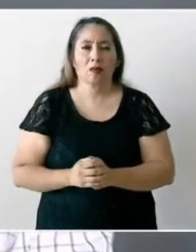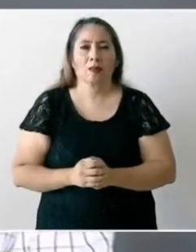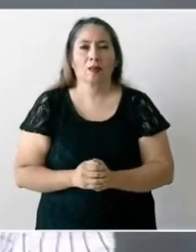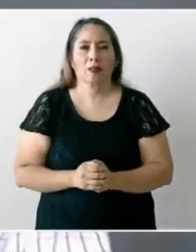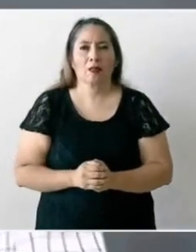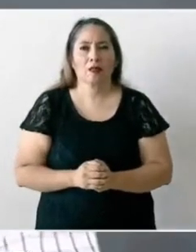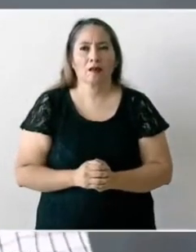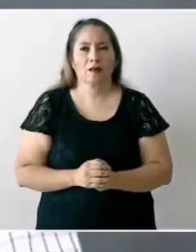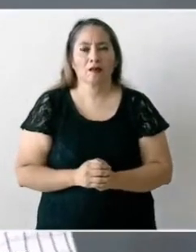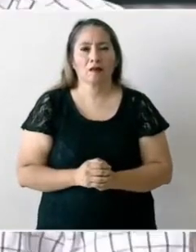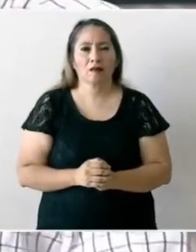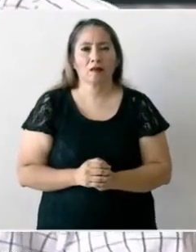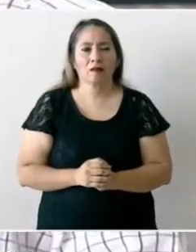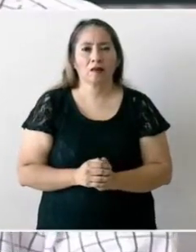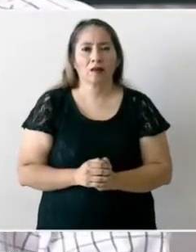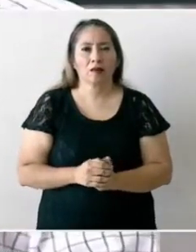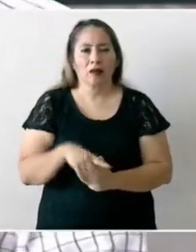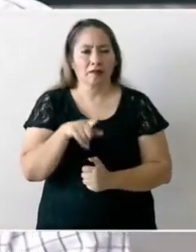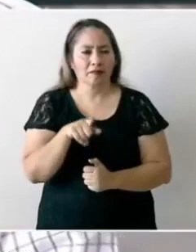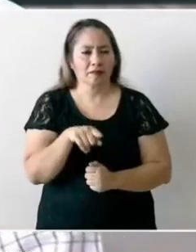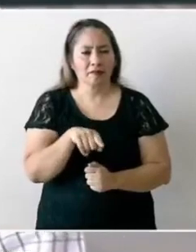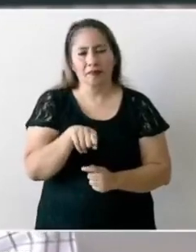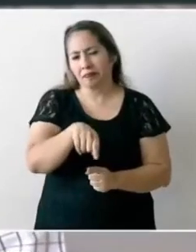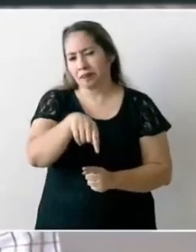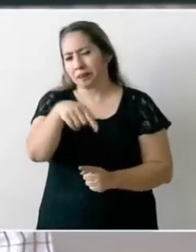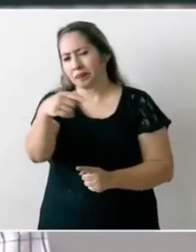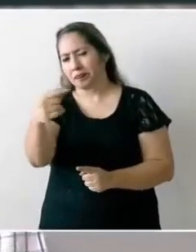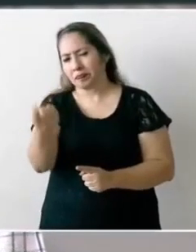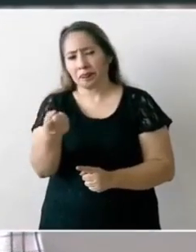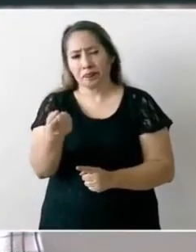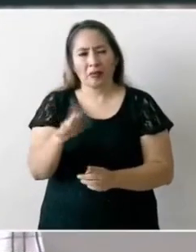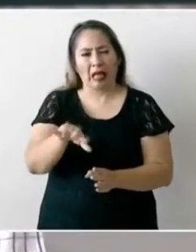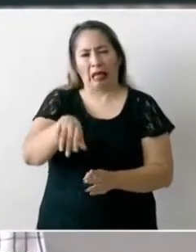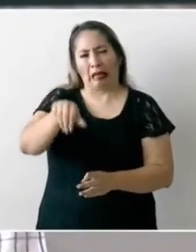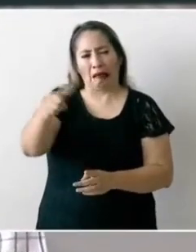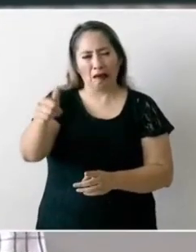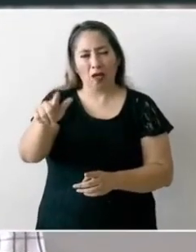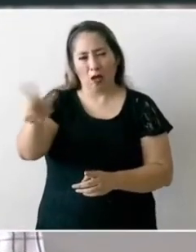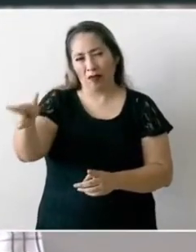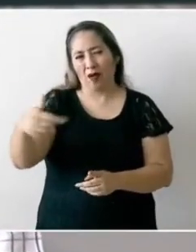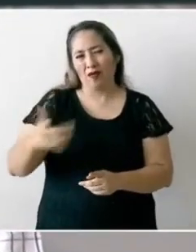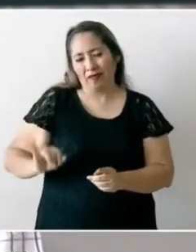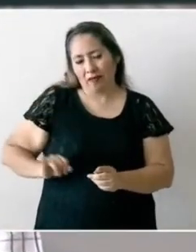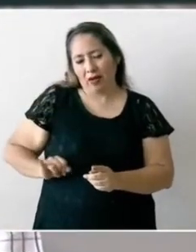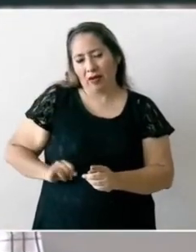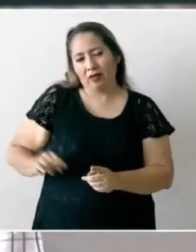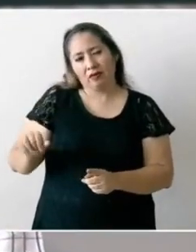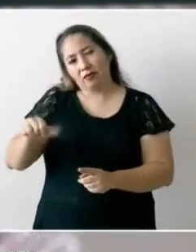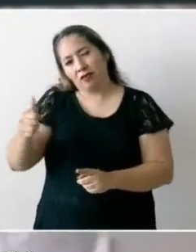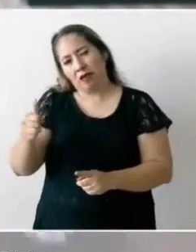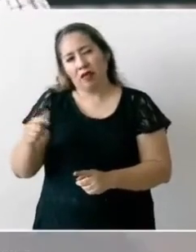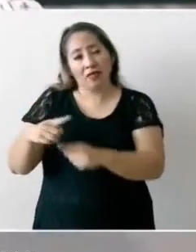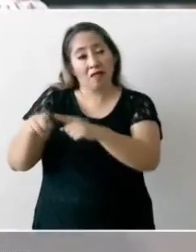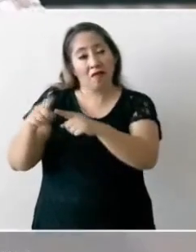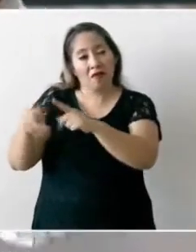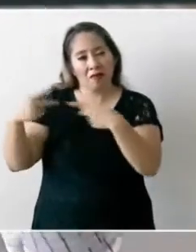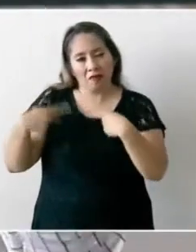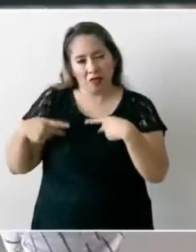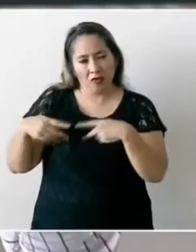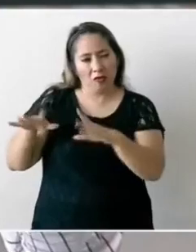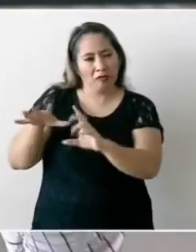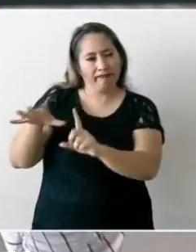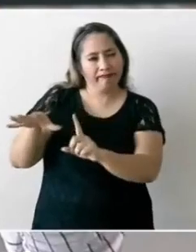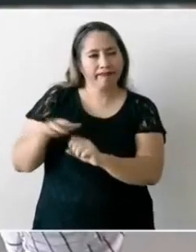están al servicio de los grupos de intereses creados y tienen una